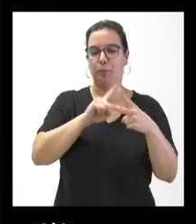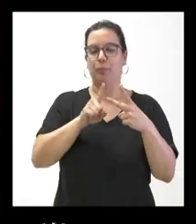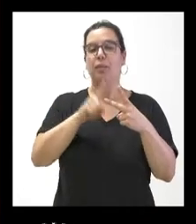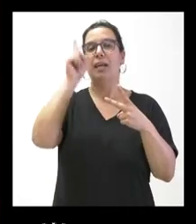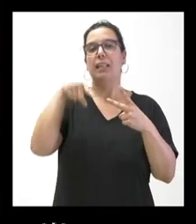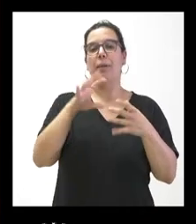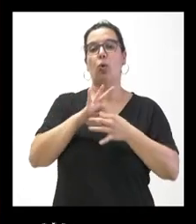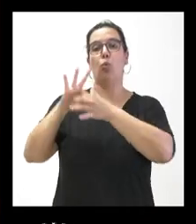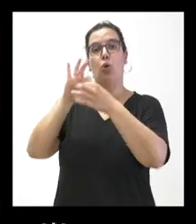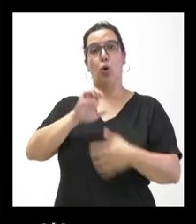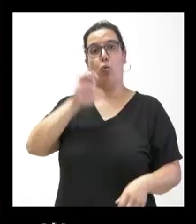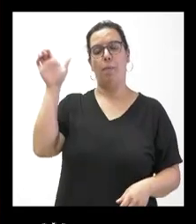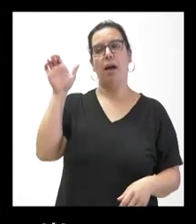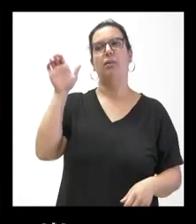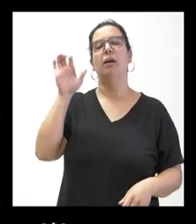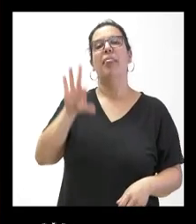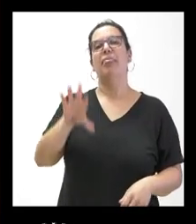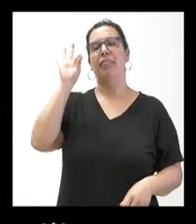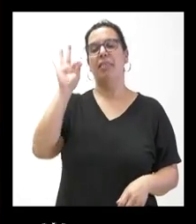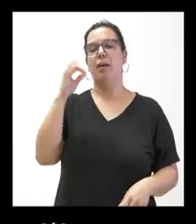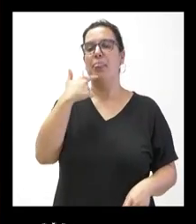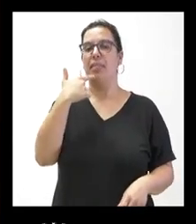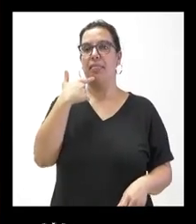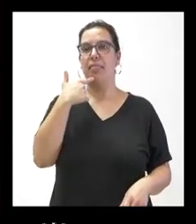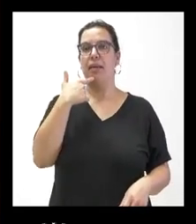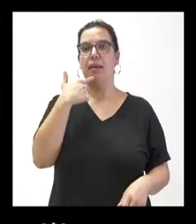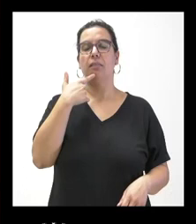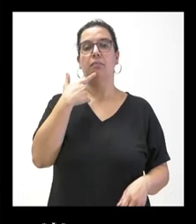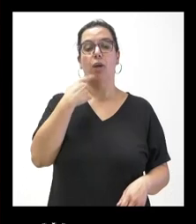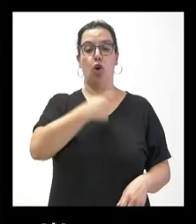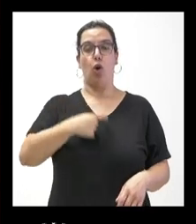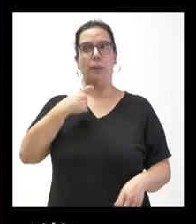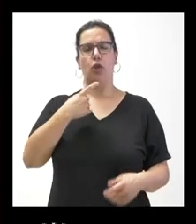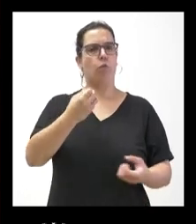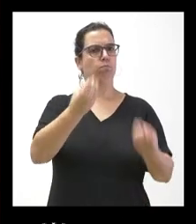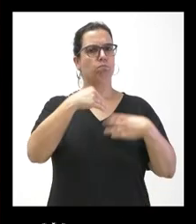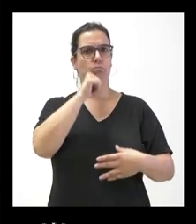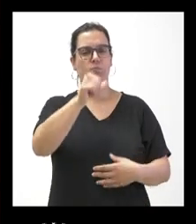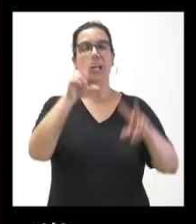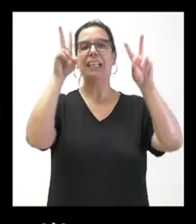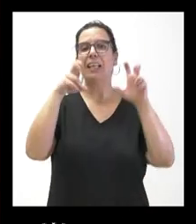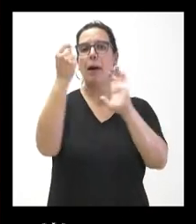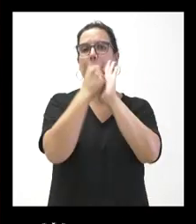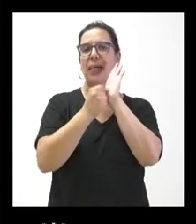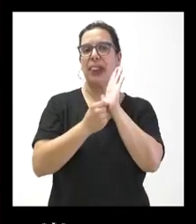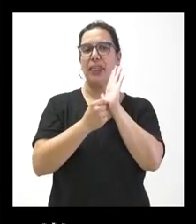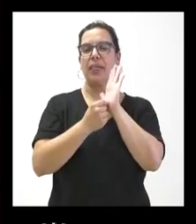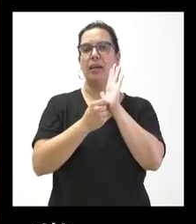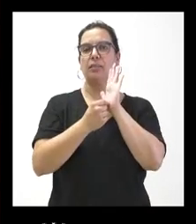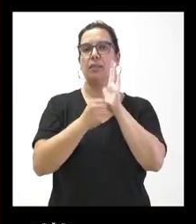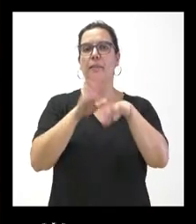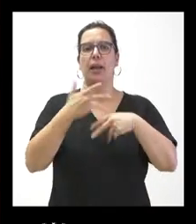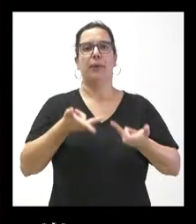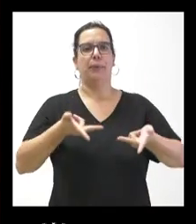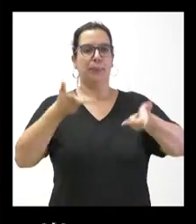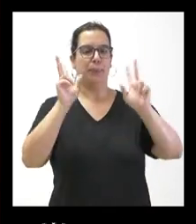Unión Europea, que dice que no había sido informada la comisión sobre las medidas de liberalización en